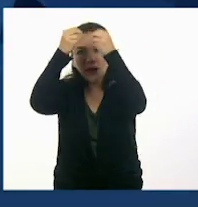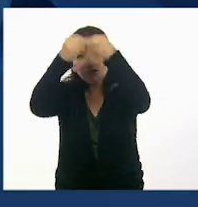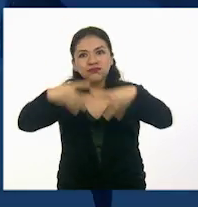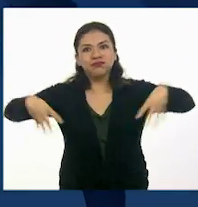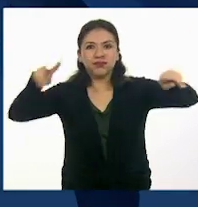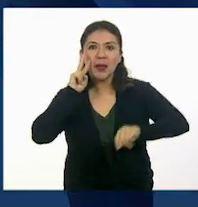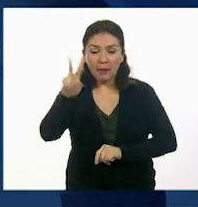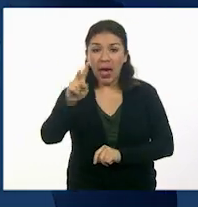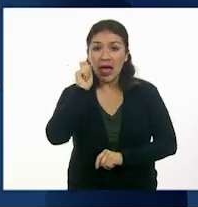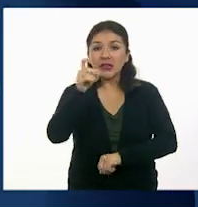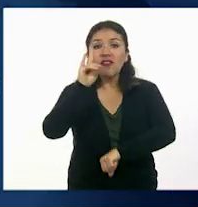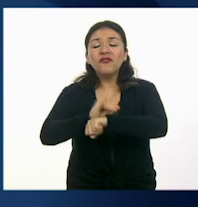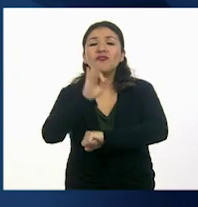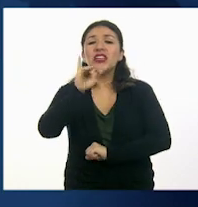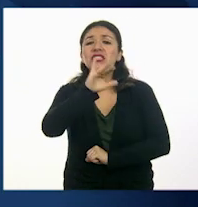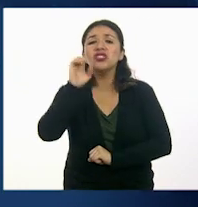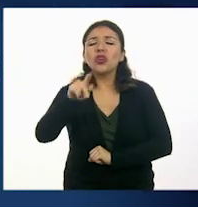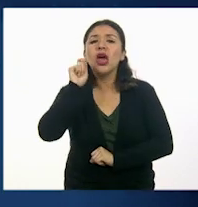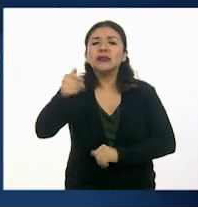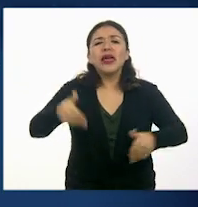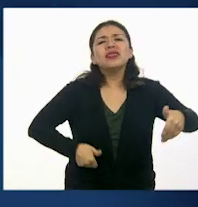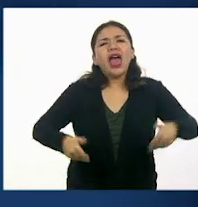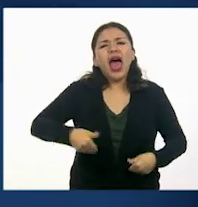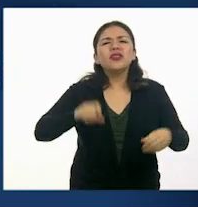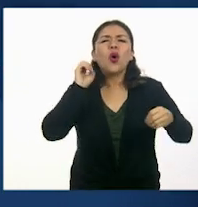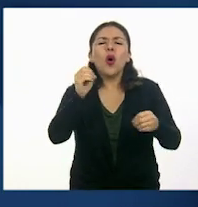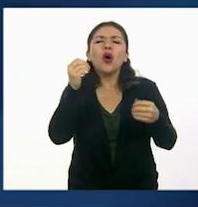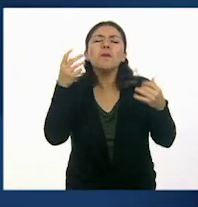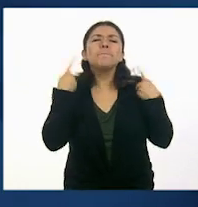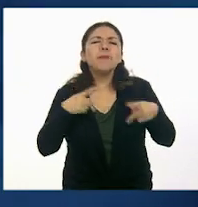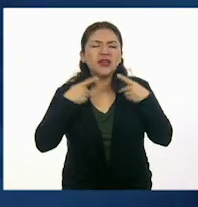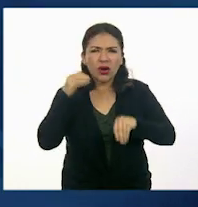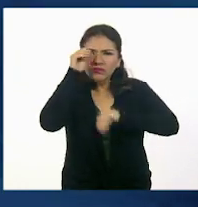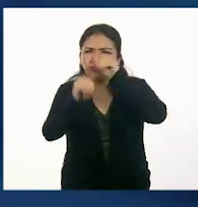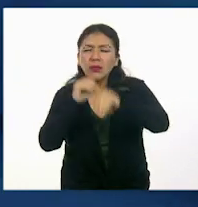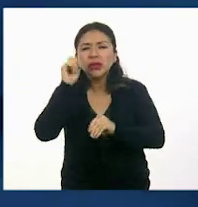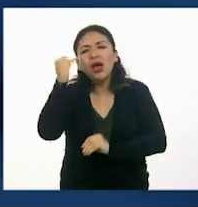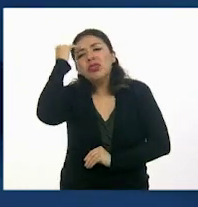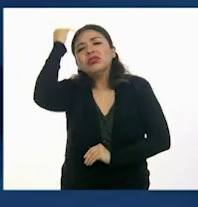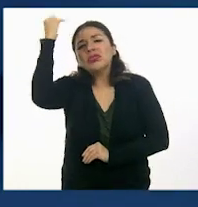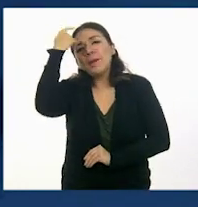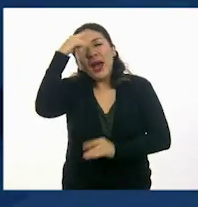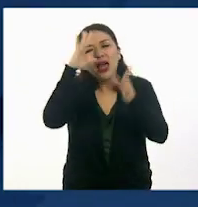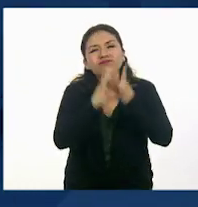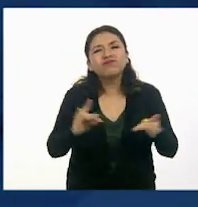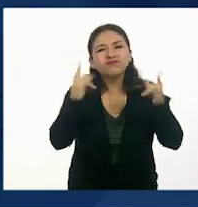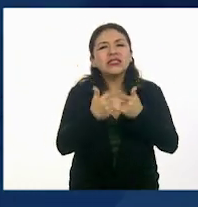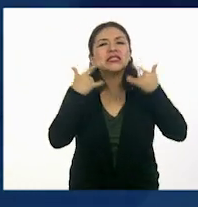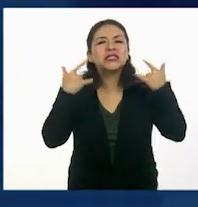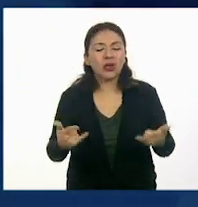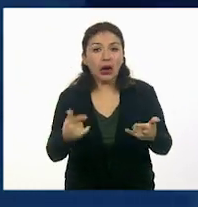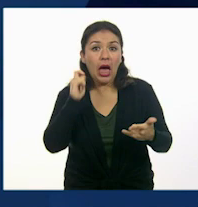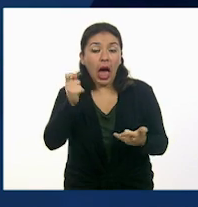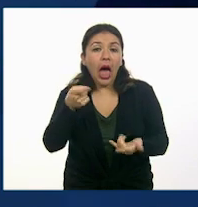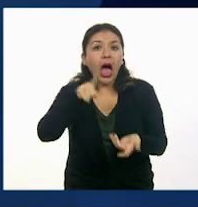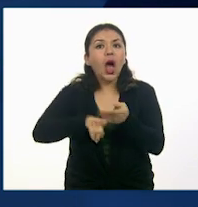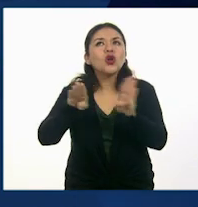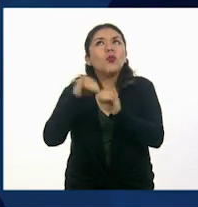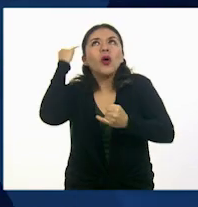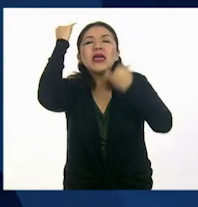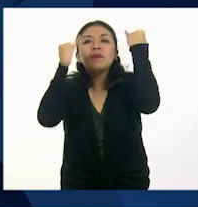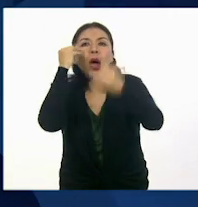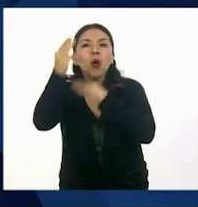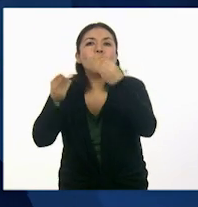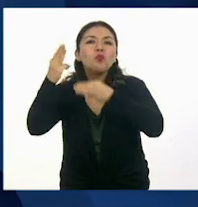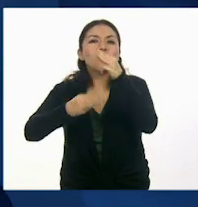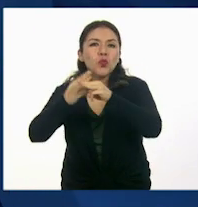ficción es una construcción literaria donde los hechos o personajes son inventados con la finalidad de contar algo y corresponde a un mundo imaginario.